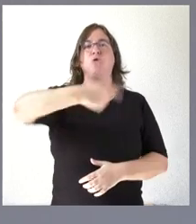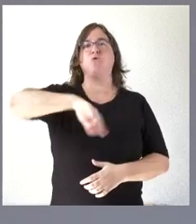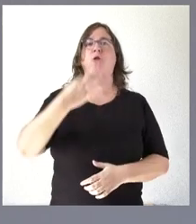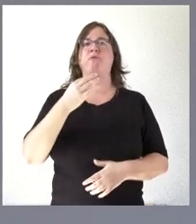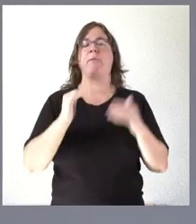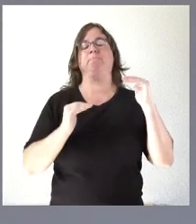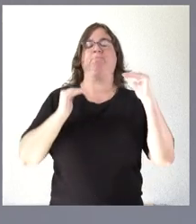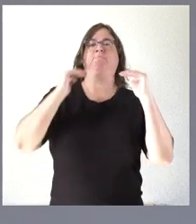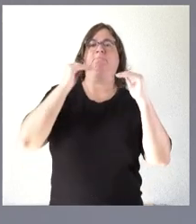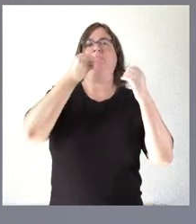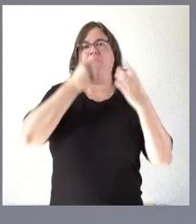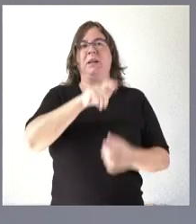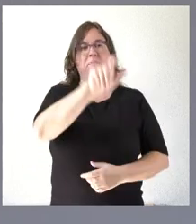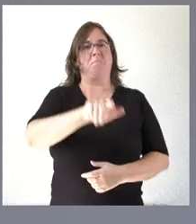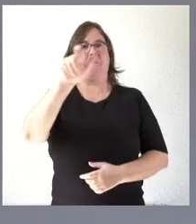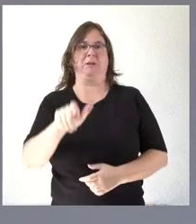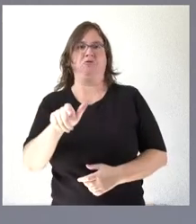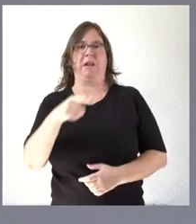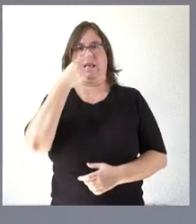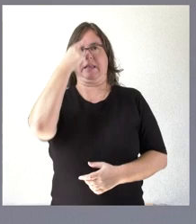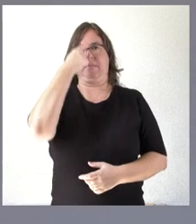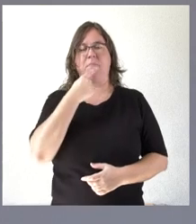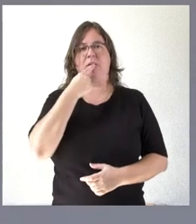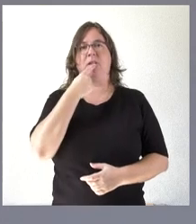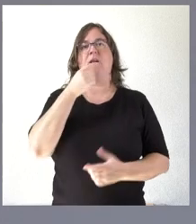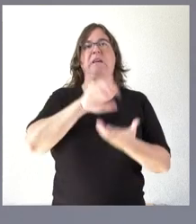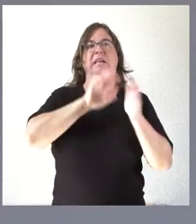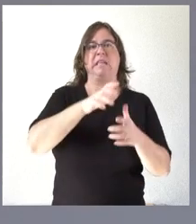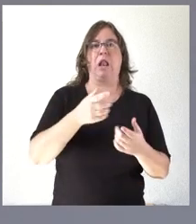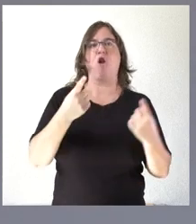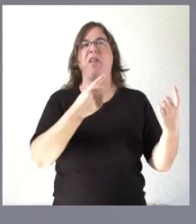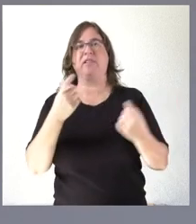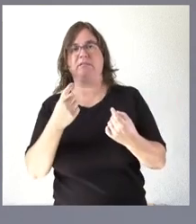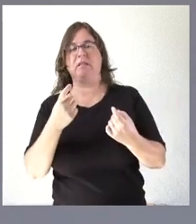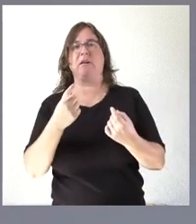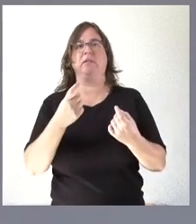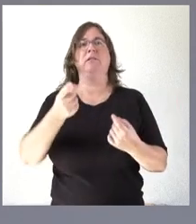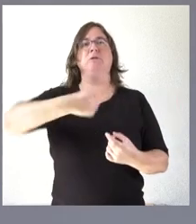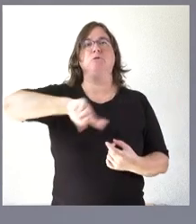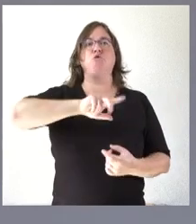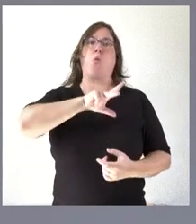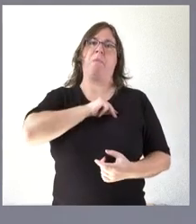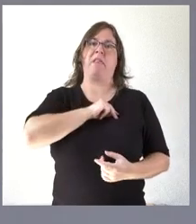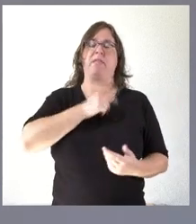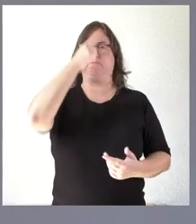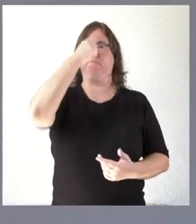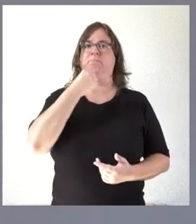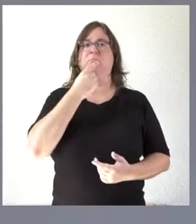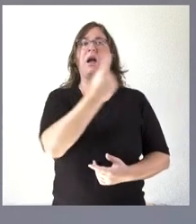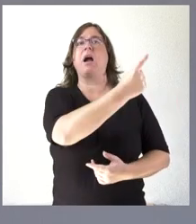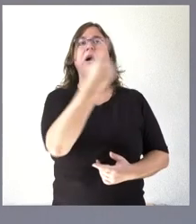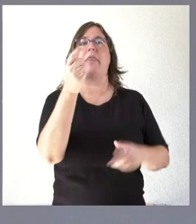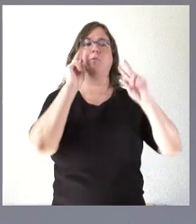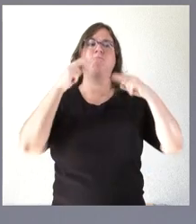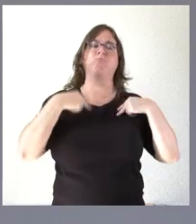altura de lo que las personas y lo que Castilla y León demanda requiere y merece de nosotros y cada uno de nosotros tenemos que hacer la